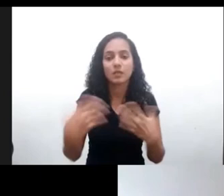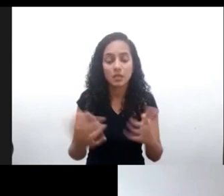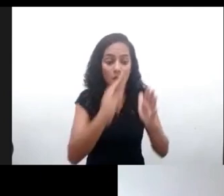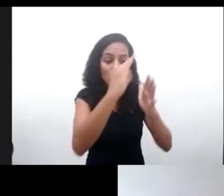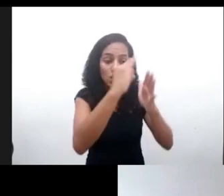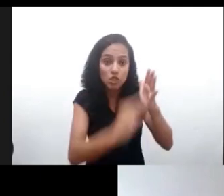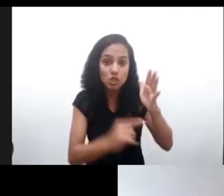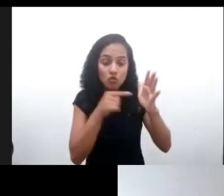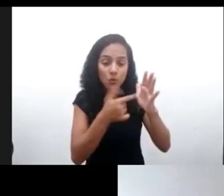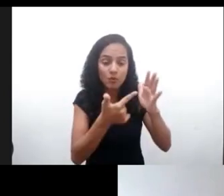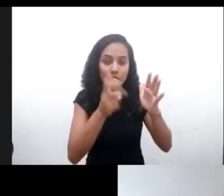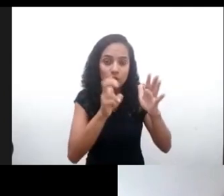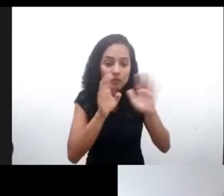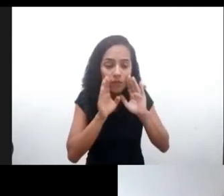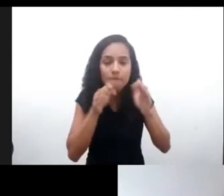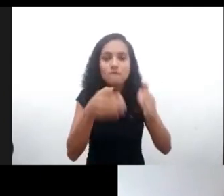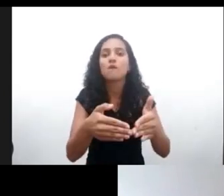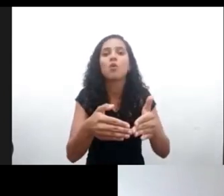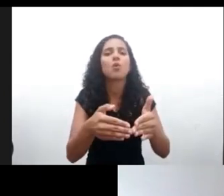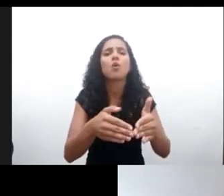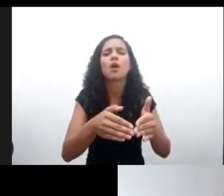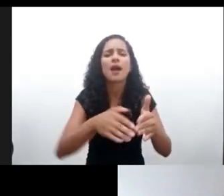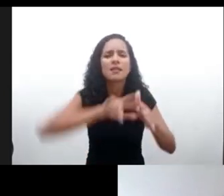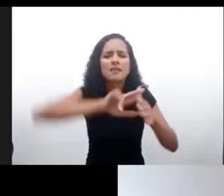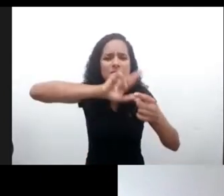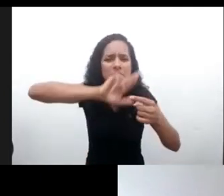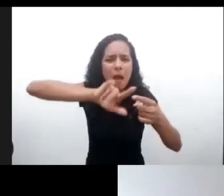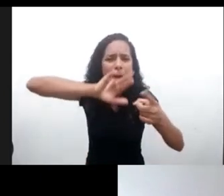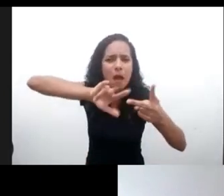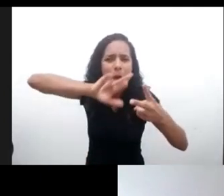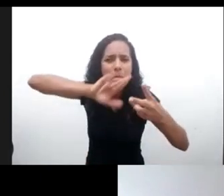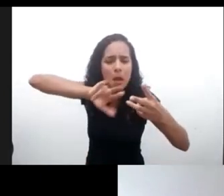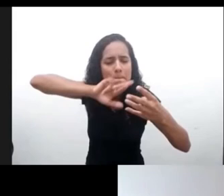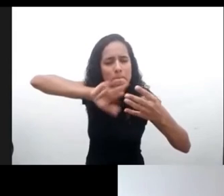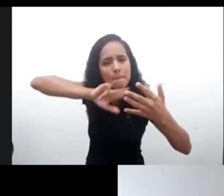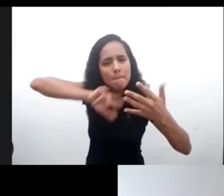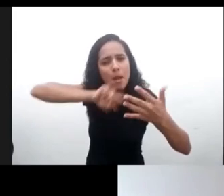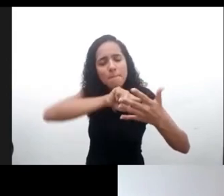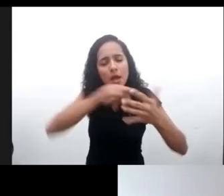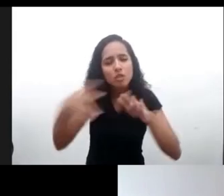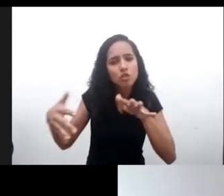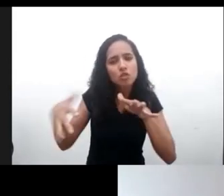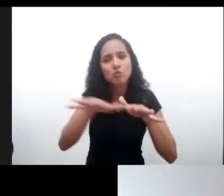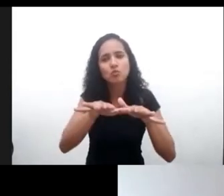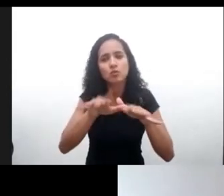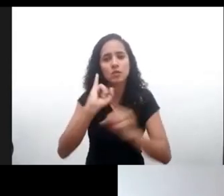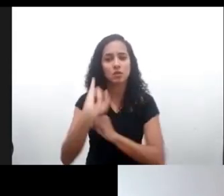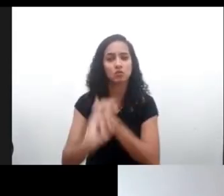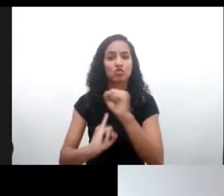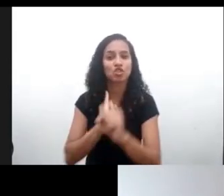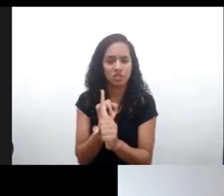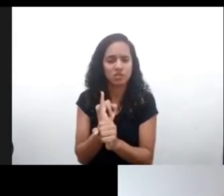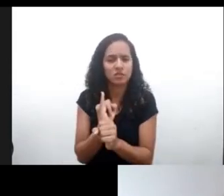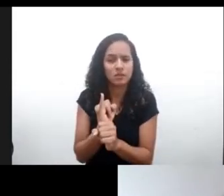diversas etapas, a partir de la noción de inclusión digital, y por supuesto en relación a la provisión,